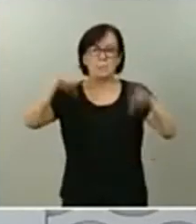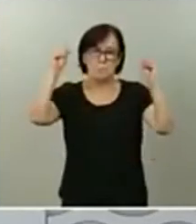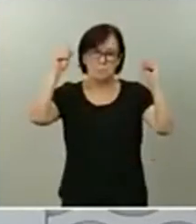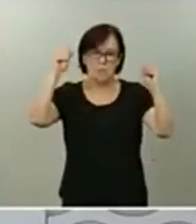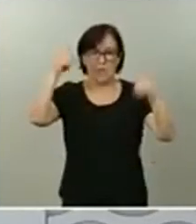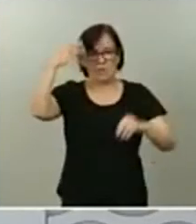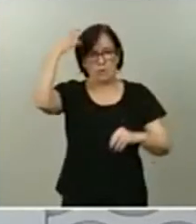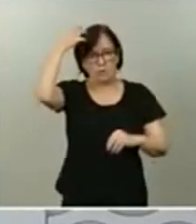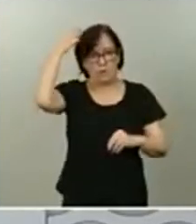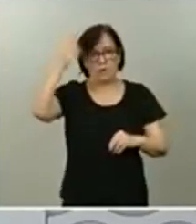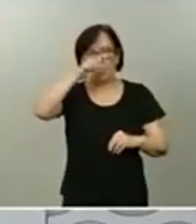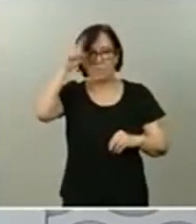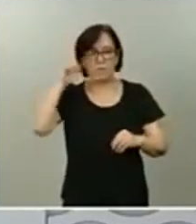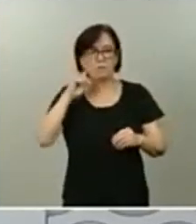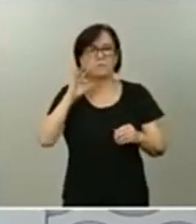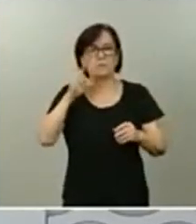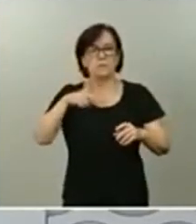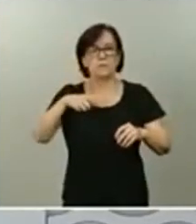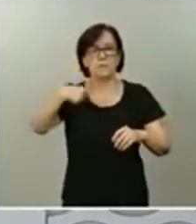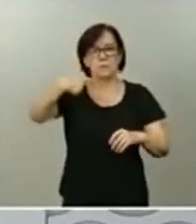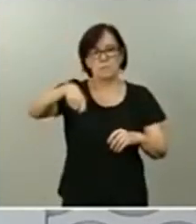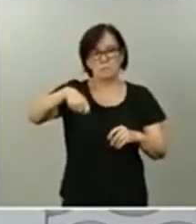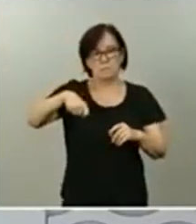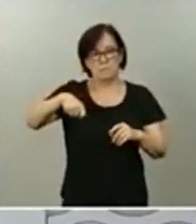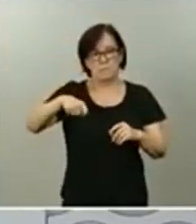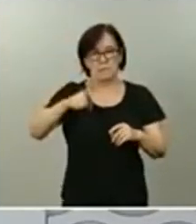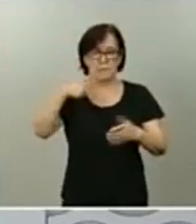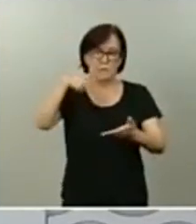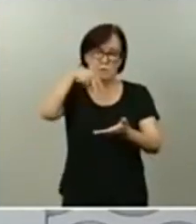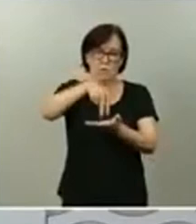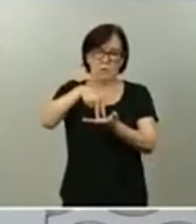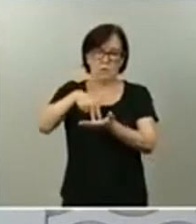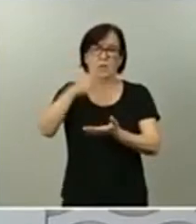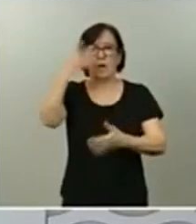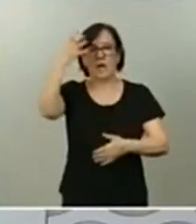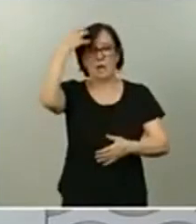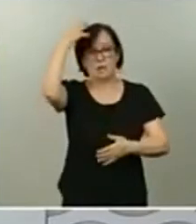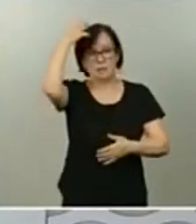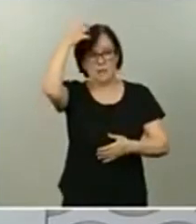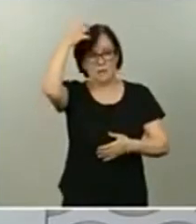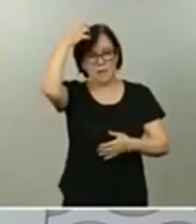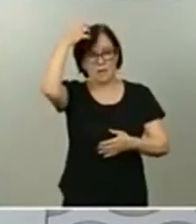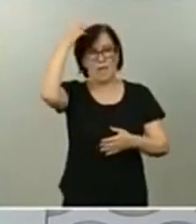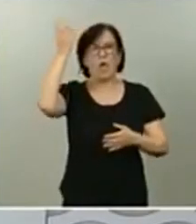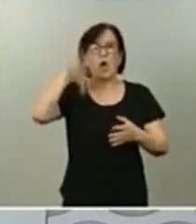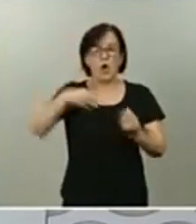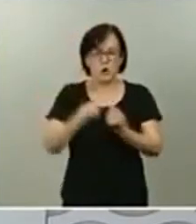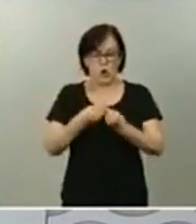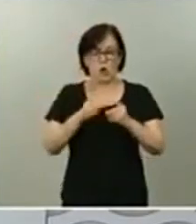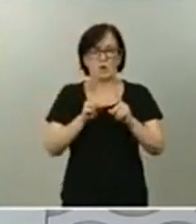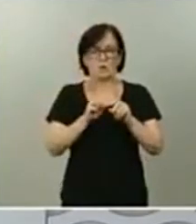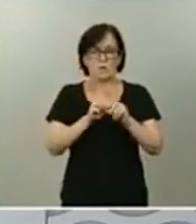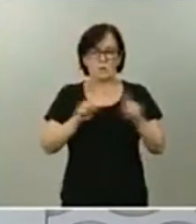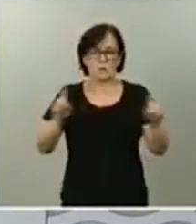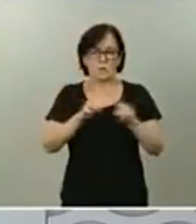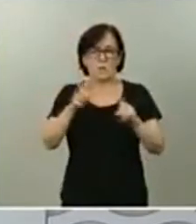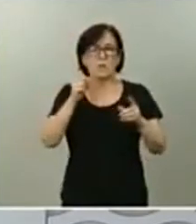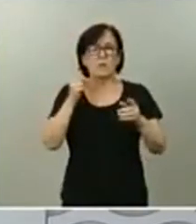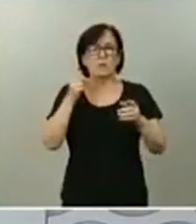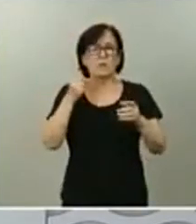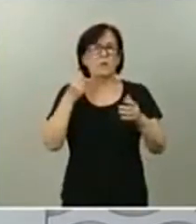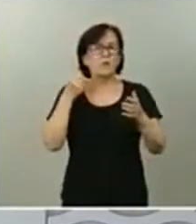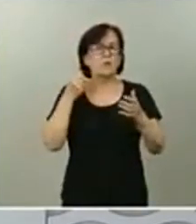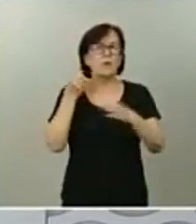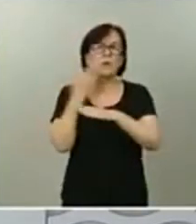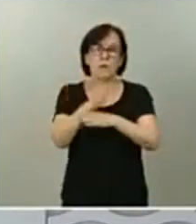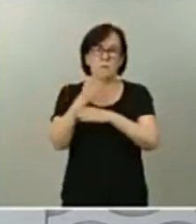Estará presidido este acontecimiento por el Rey, contando con la presencia de los máximos representantes tanto